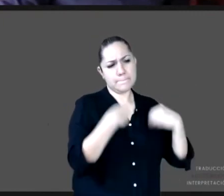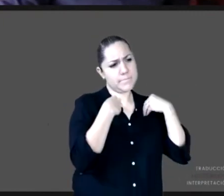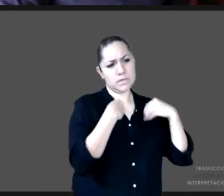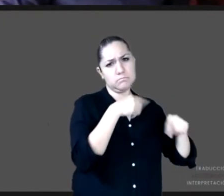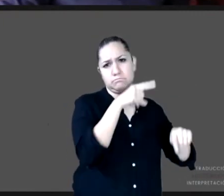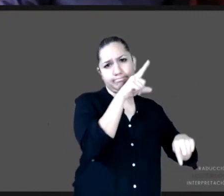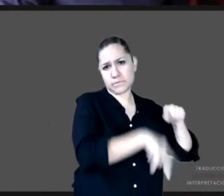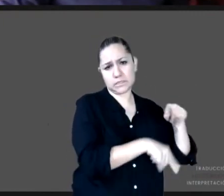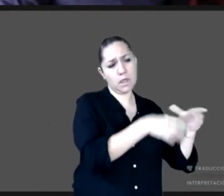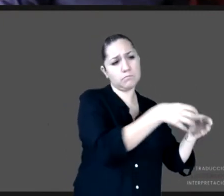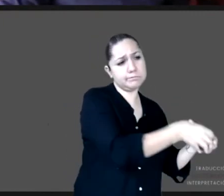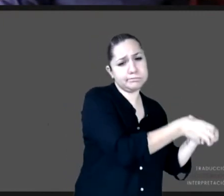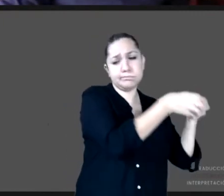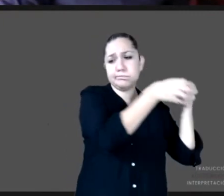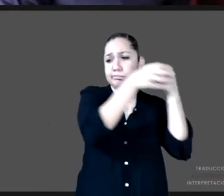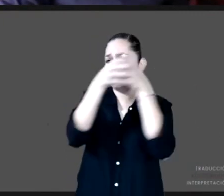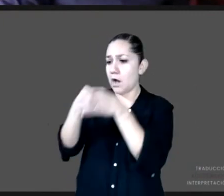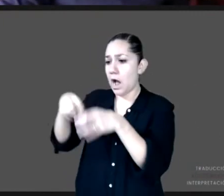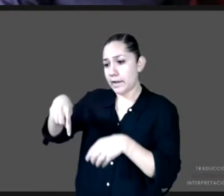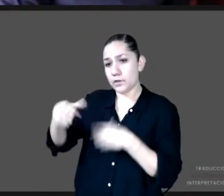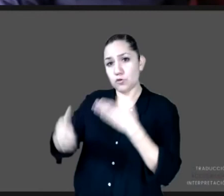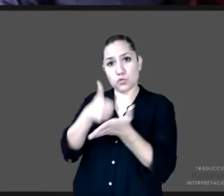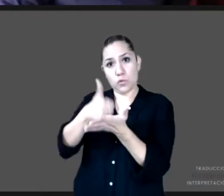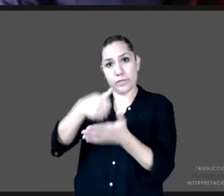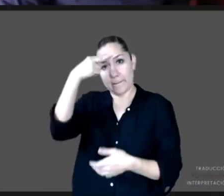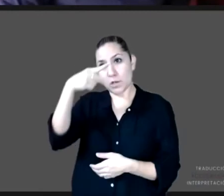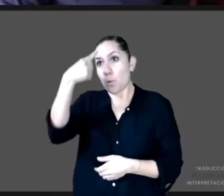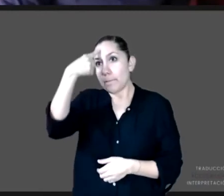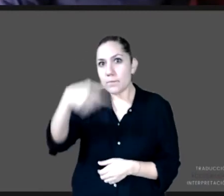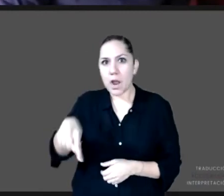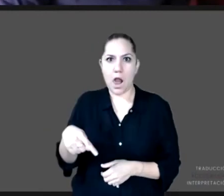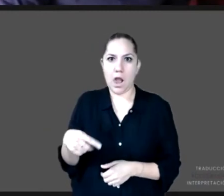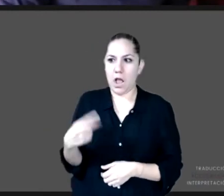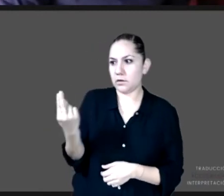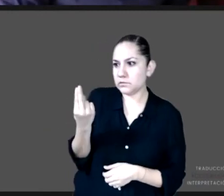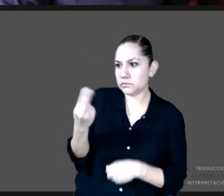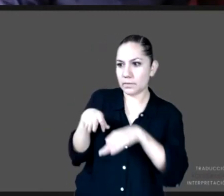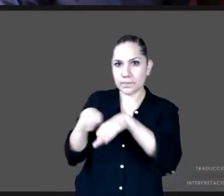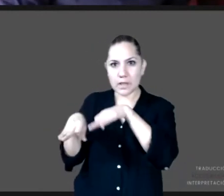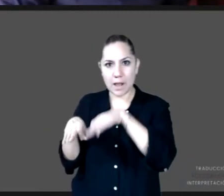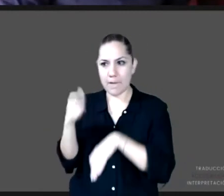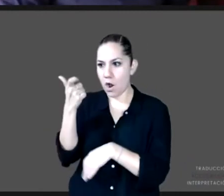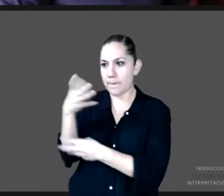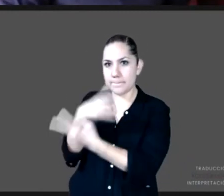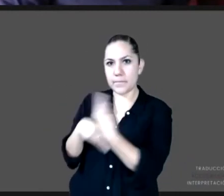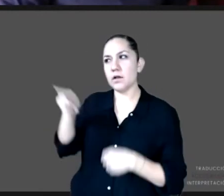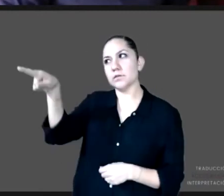para poder tener algún ingreso adicional y solamente verlos